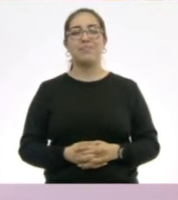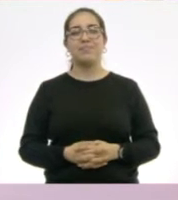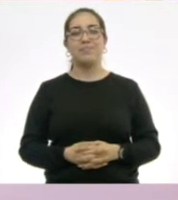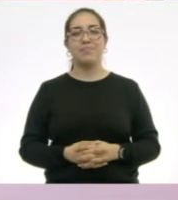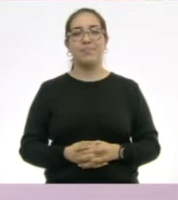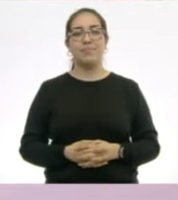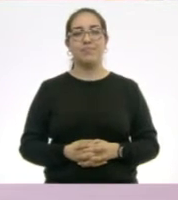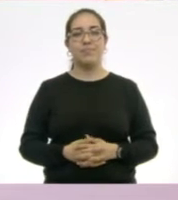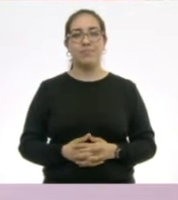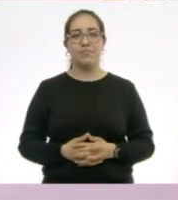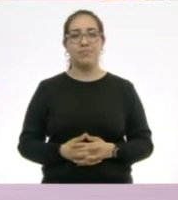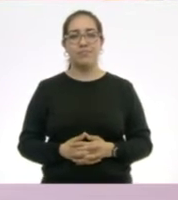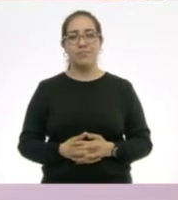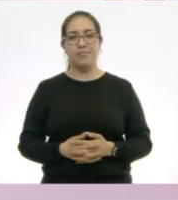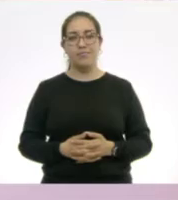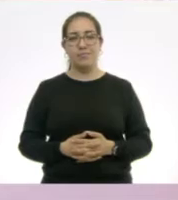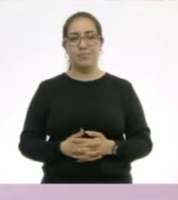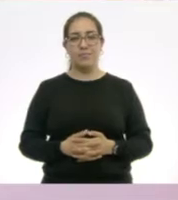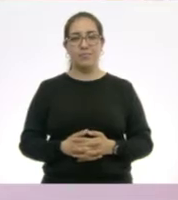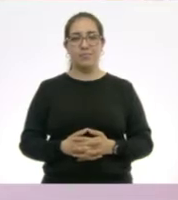periódico. Ajá.